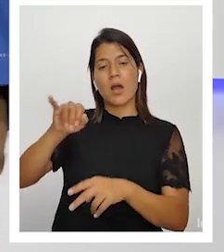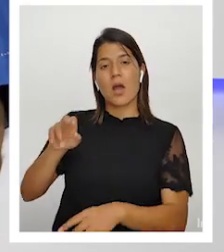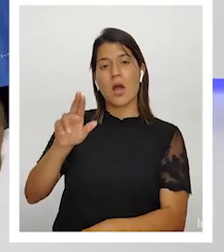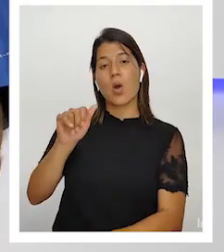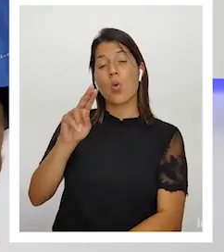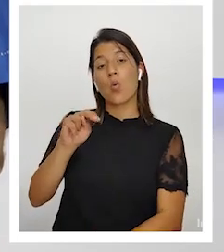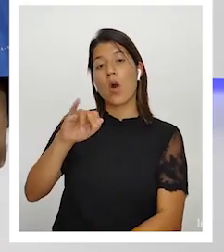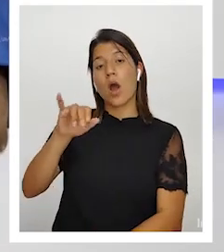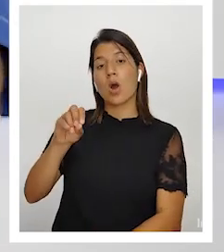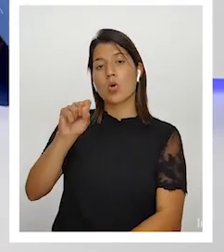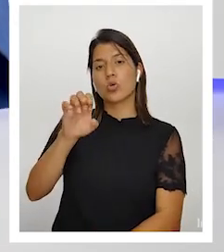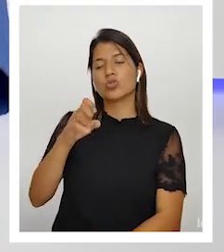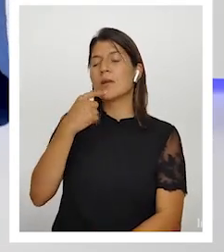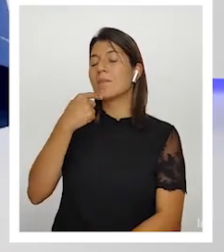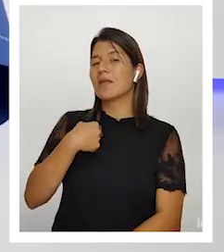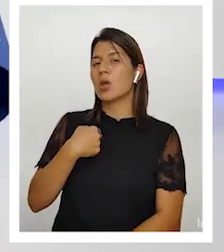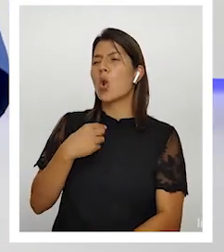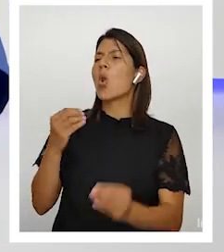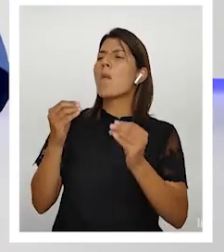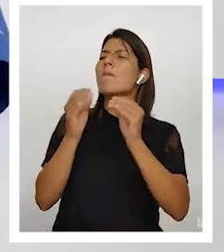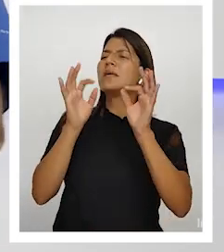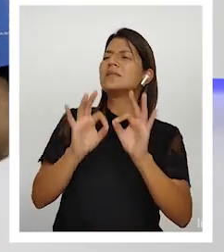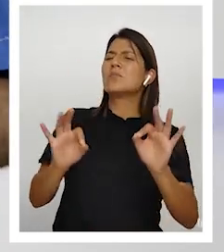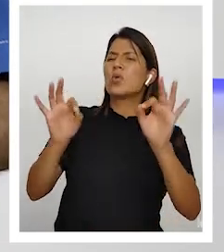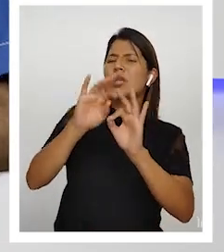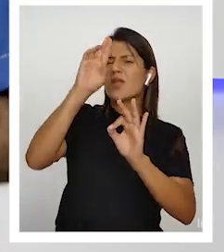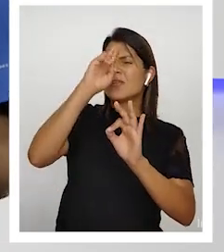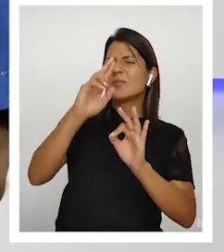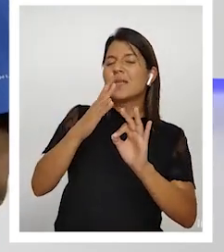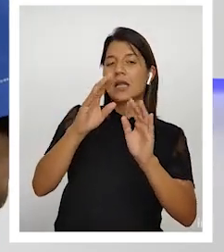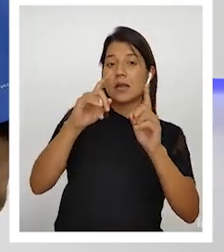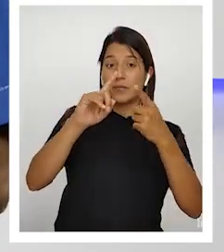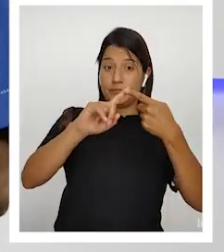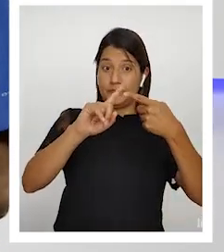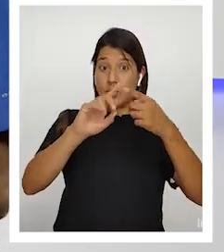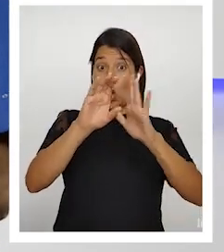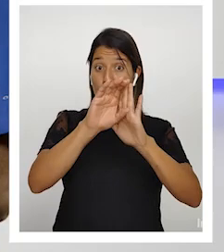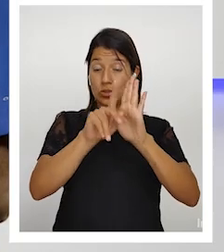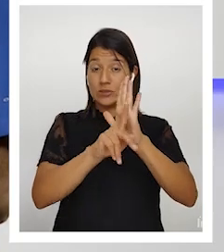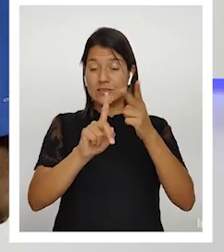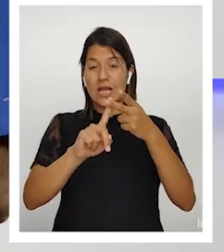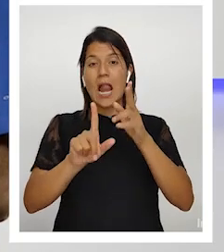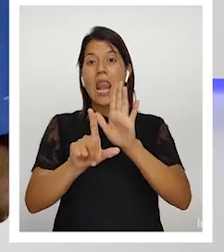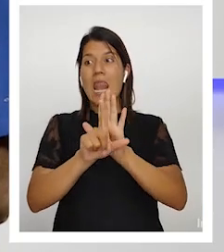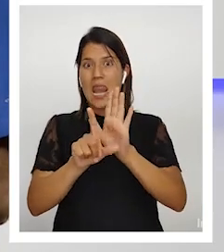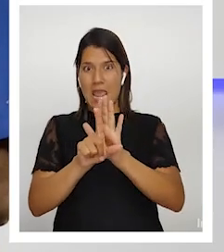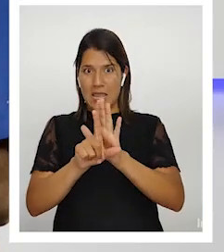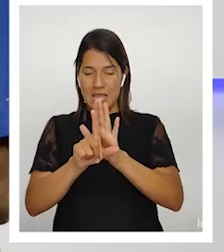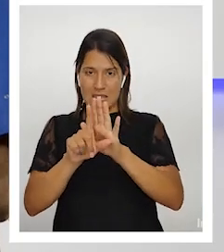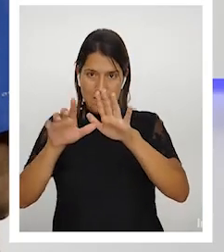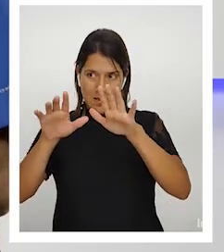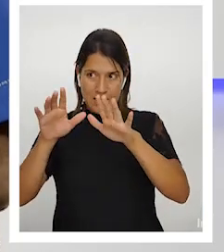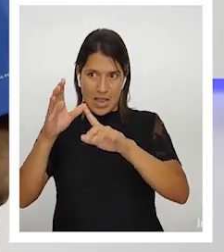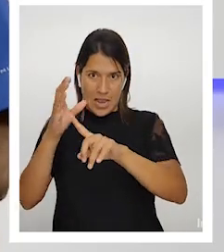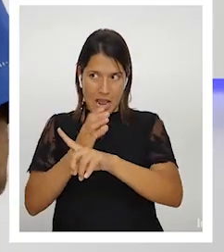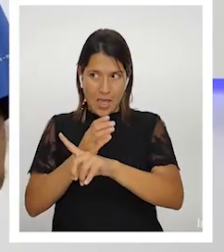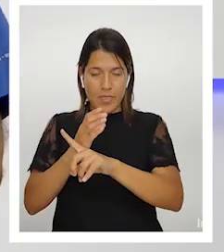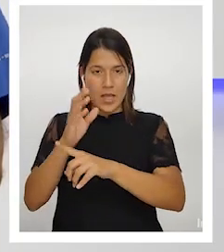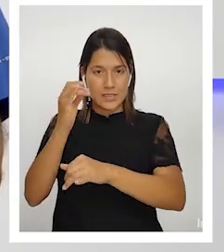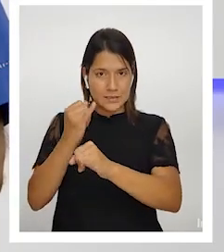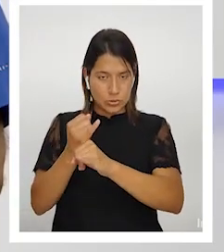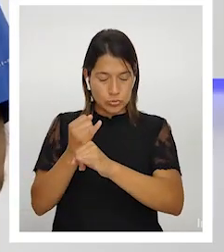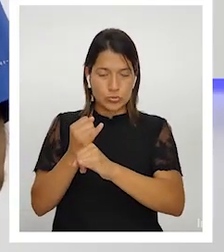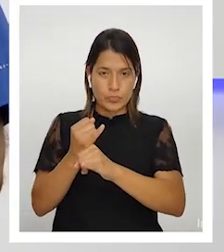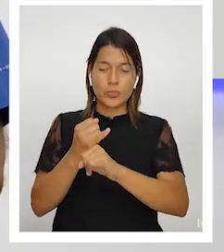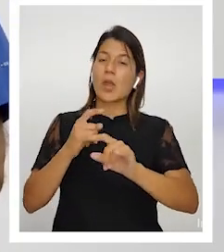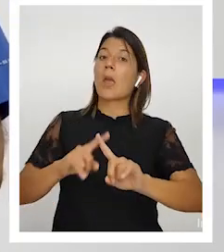constitución y las leyes matrices que frente a esto las disposiciones